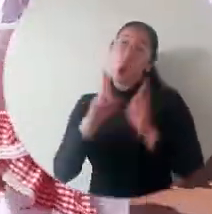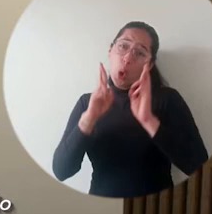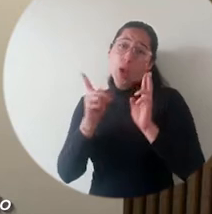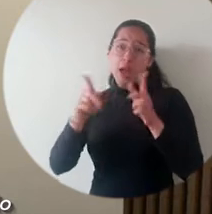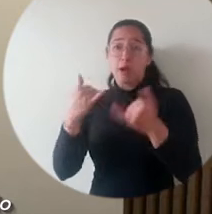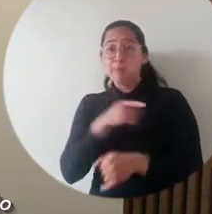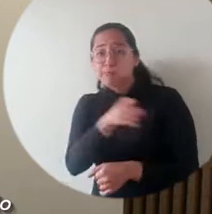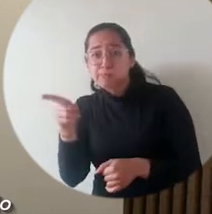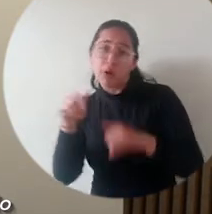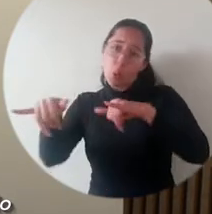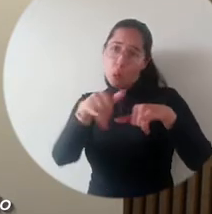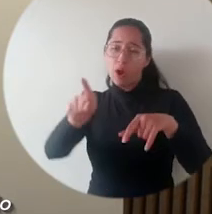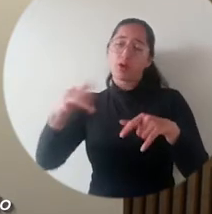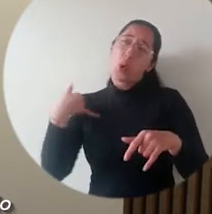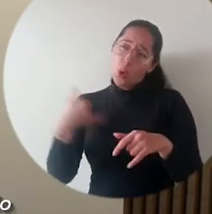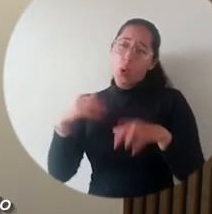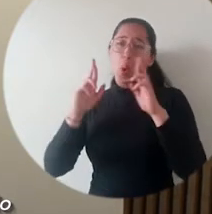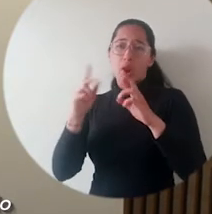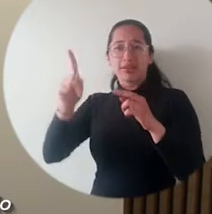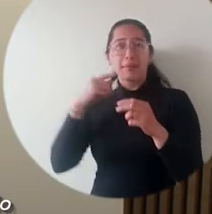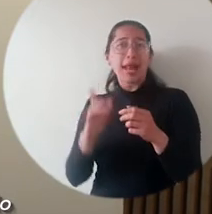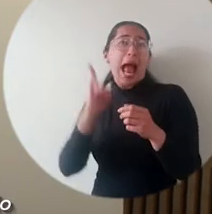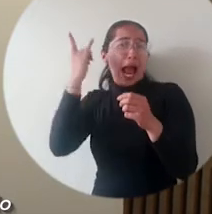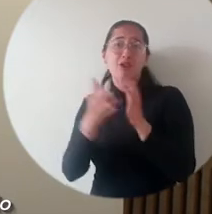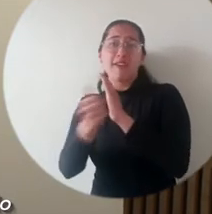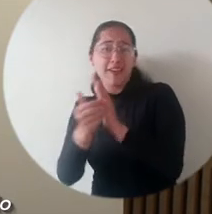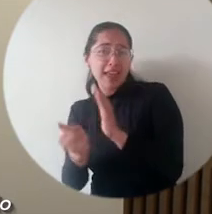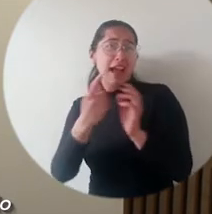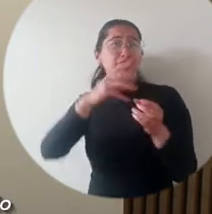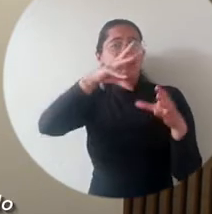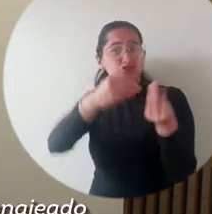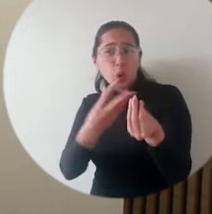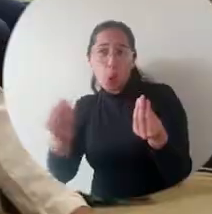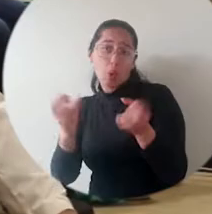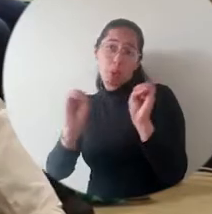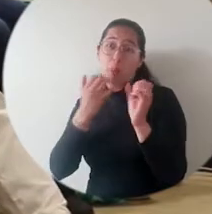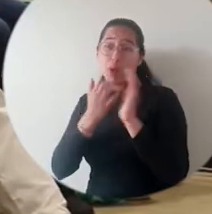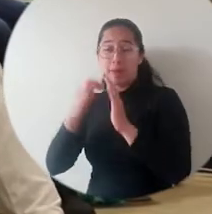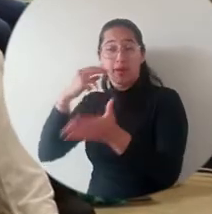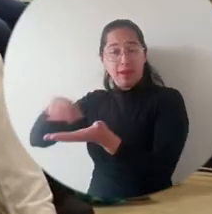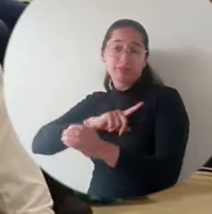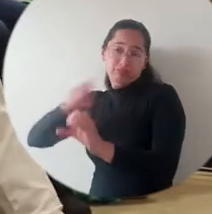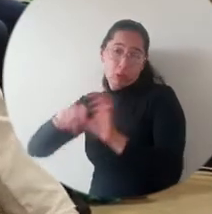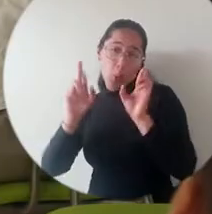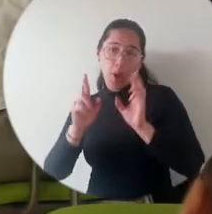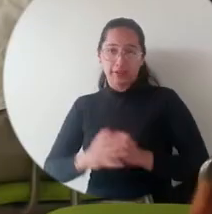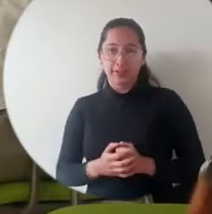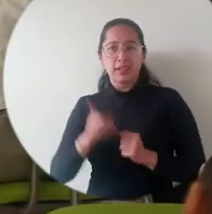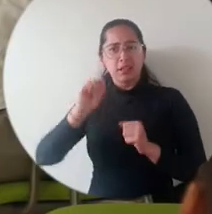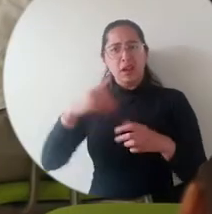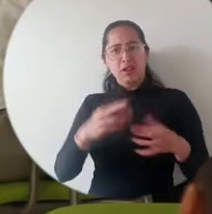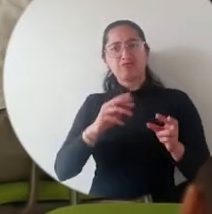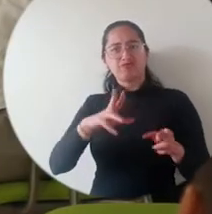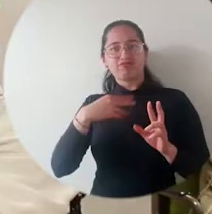espero que la juventud hoy en día se dedique a una actividad cultural como la danza. Durante el conversatorio y acto de